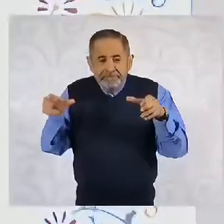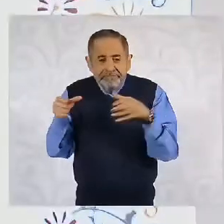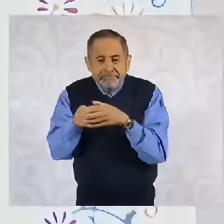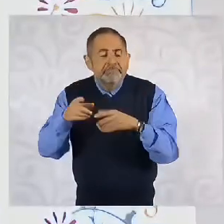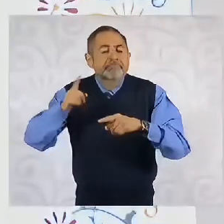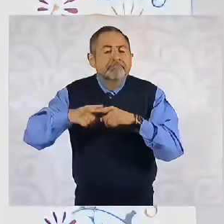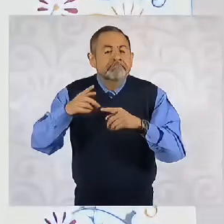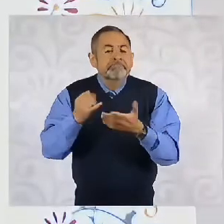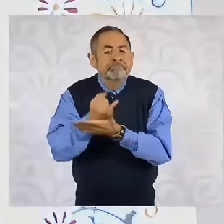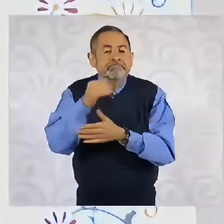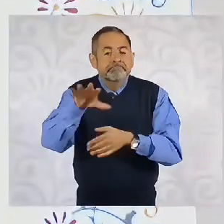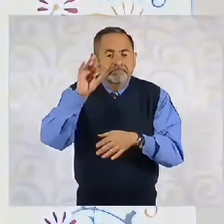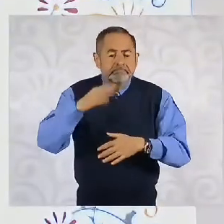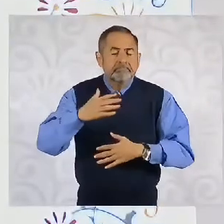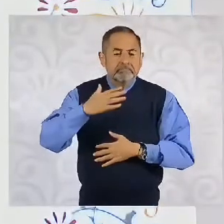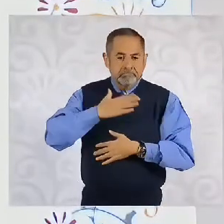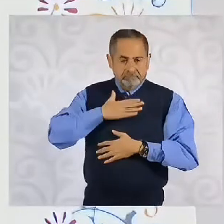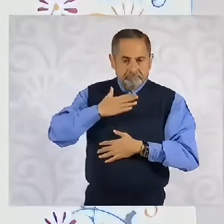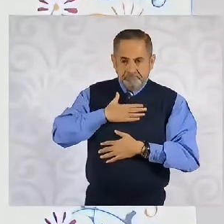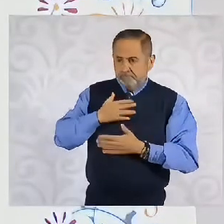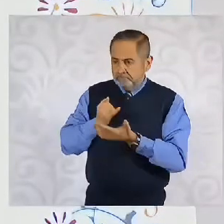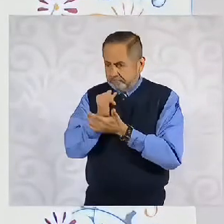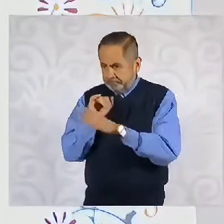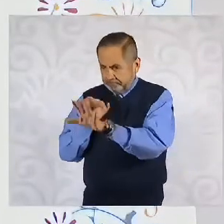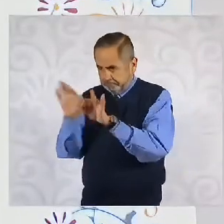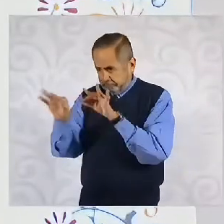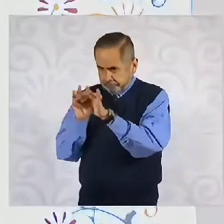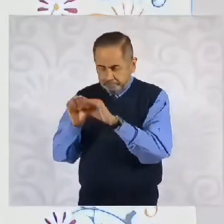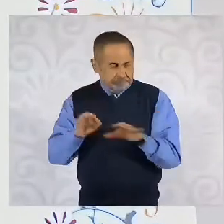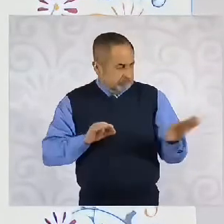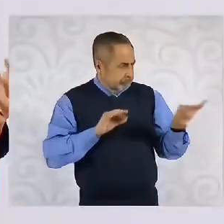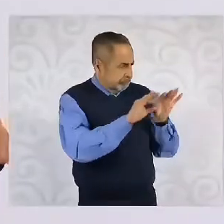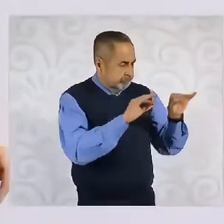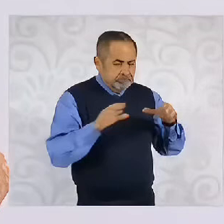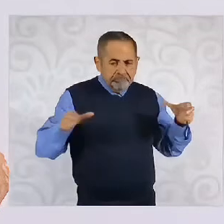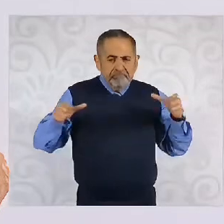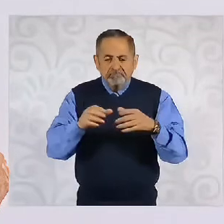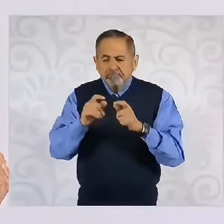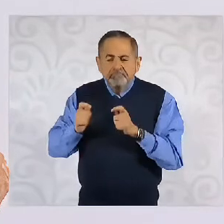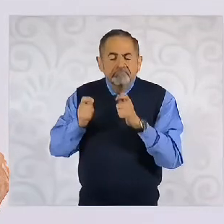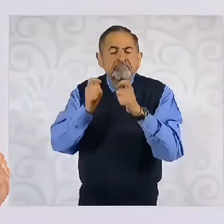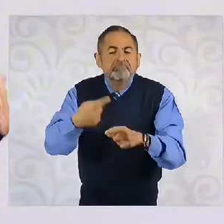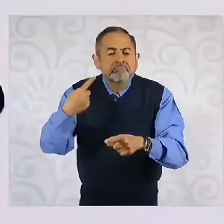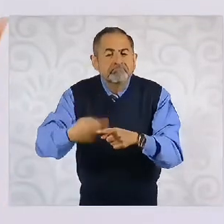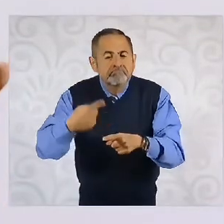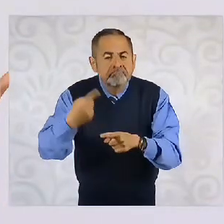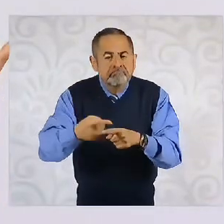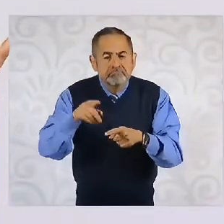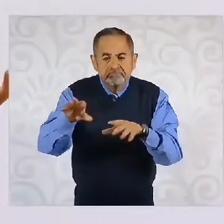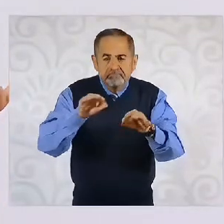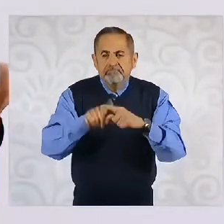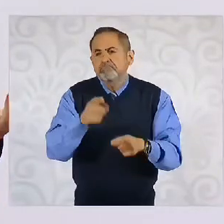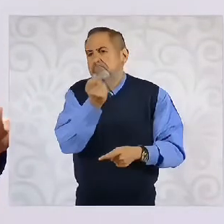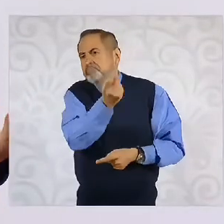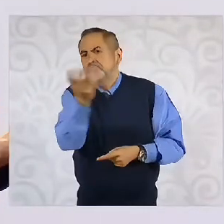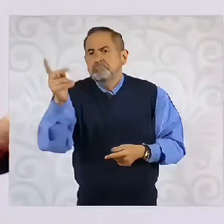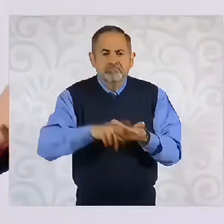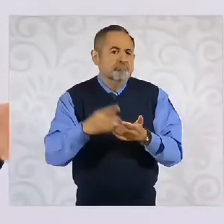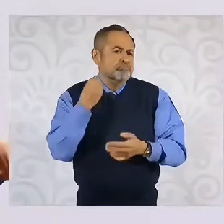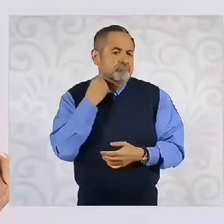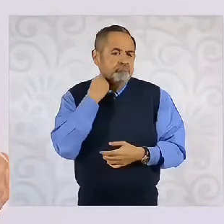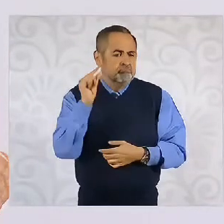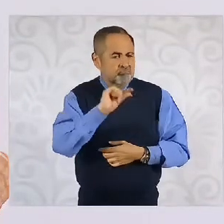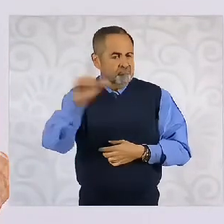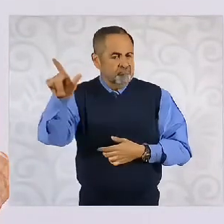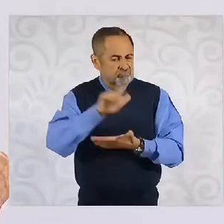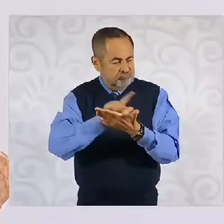Nos va a tocar en el Ejecutivo nombrarlo a nosotros. ¿A quién vamos a poner en ese comité? Pues abogados de buen prestigio.